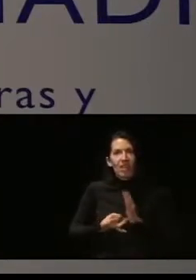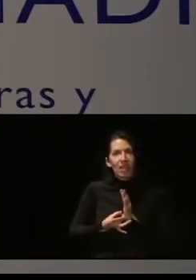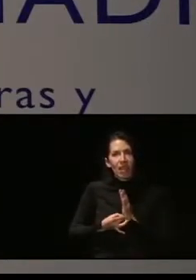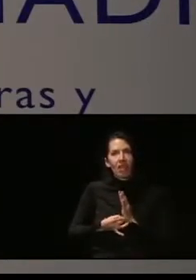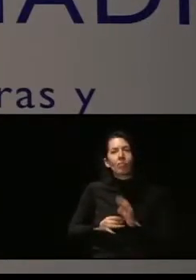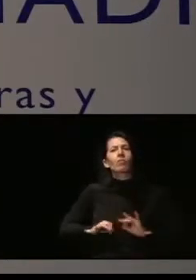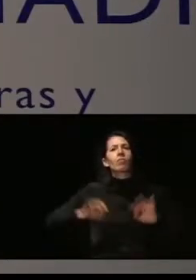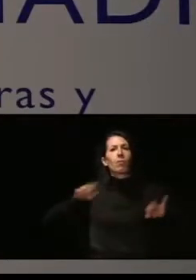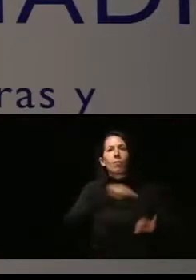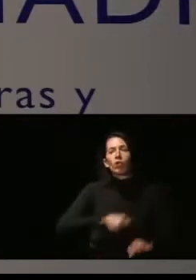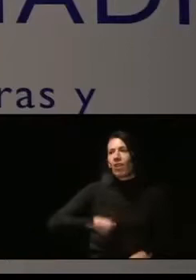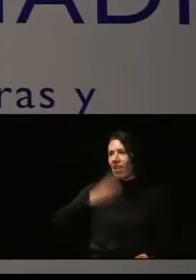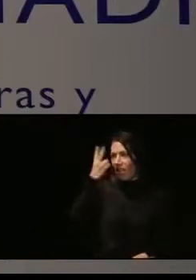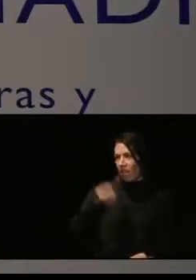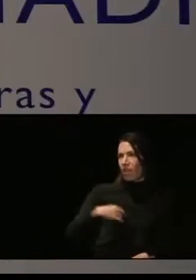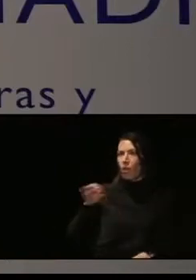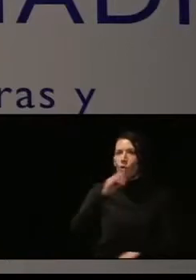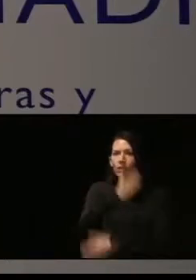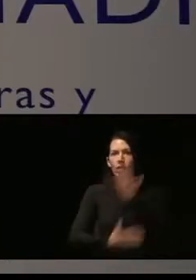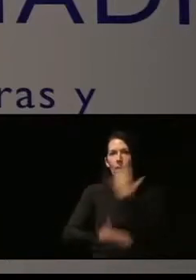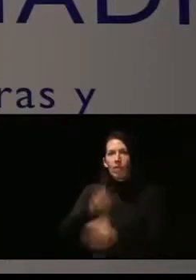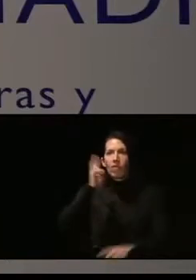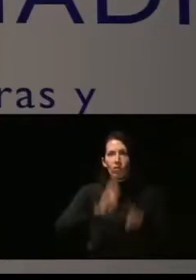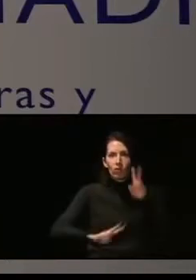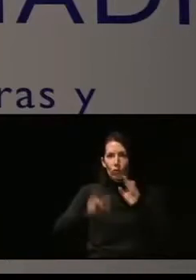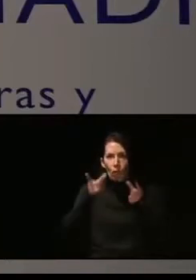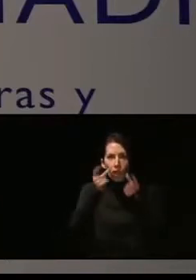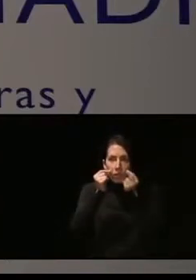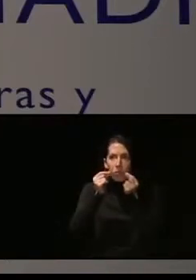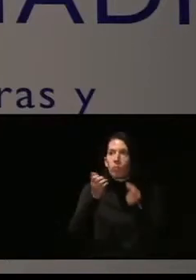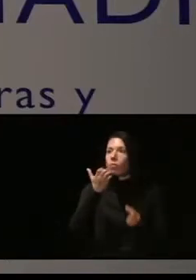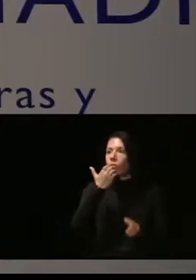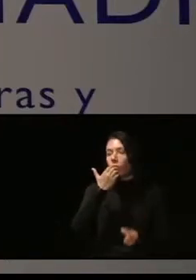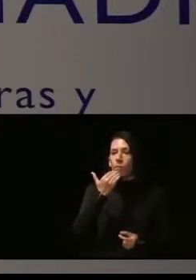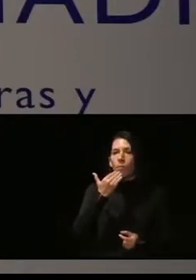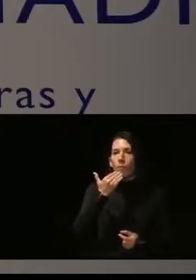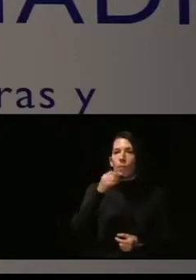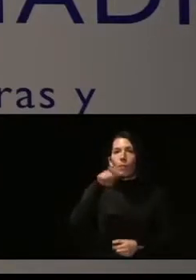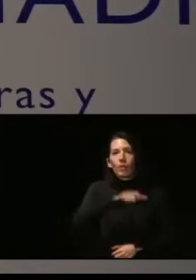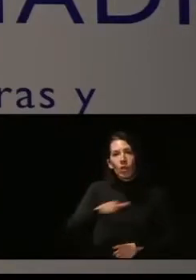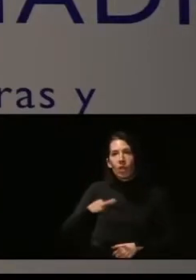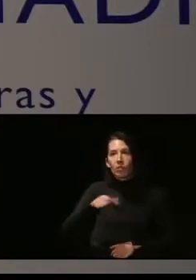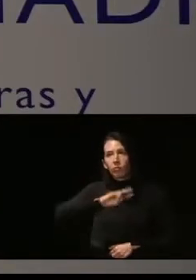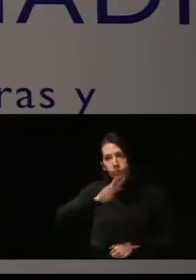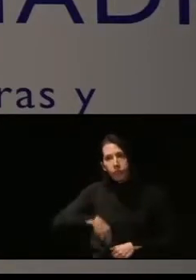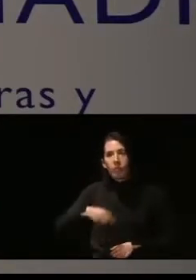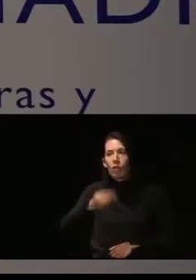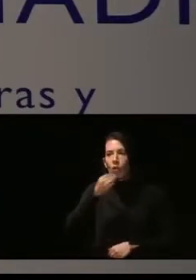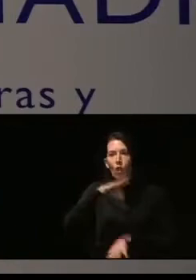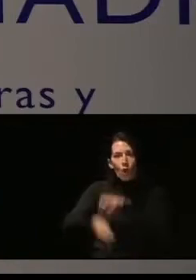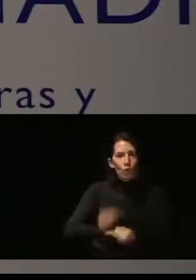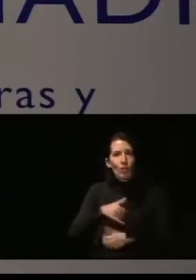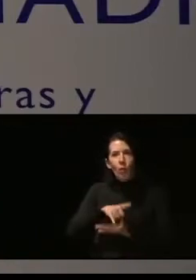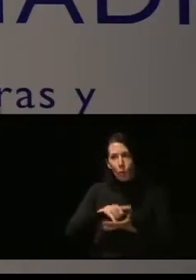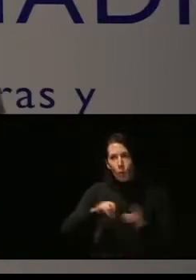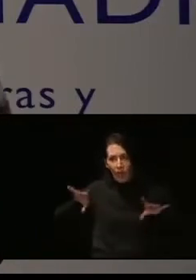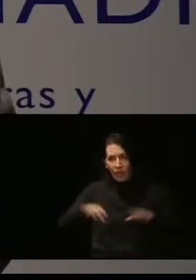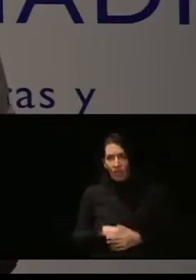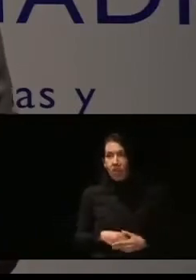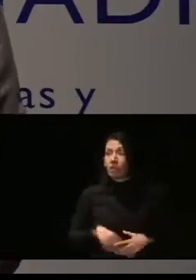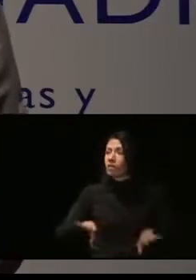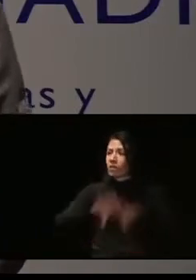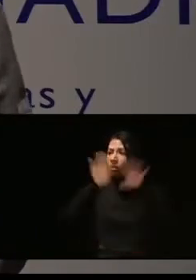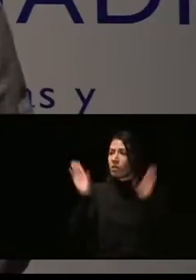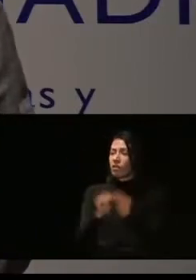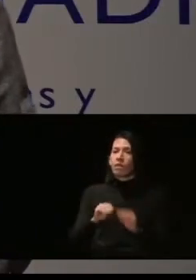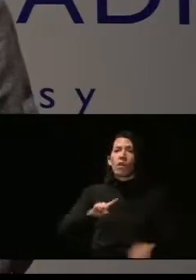las personas ciegas y con discapacidad visual, como personas consumidoras vulnerables. En definitiva, todos tenemos que